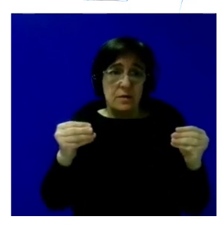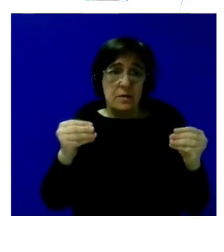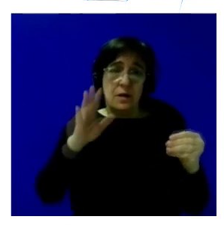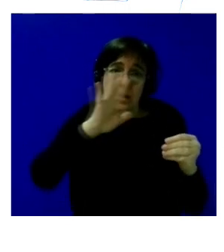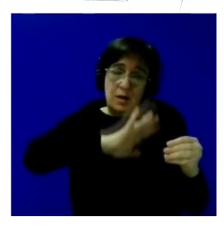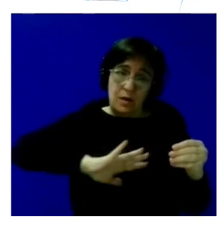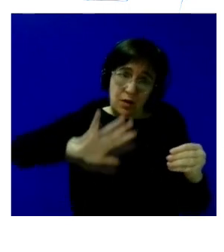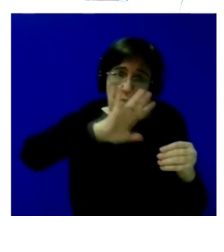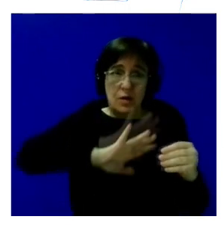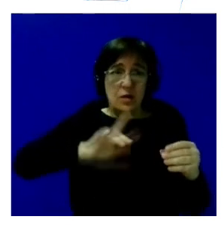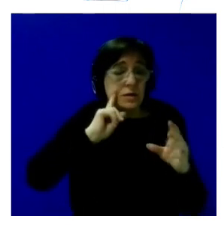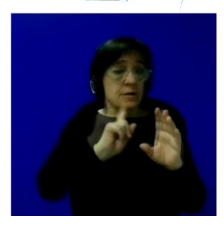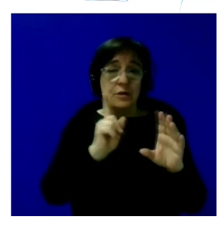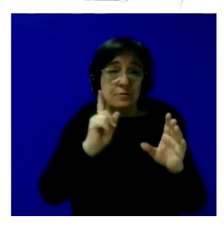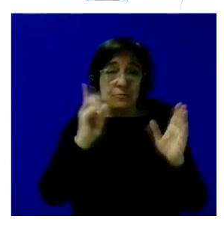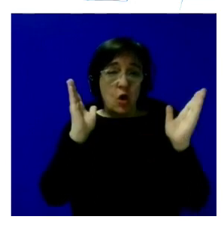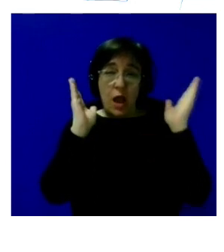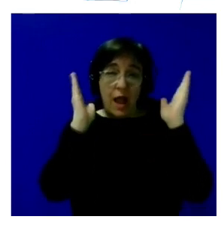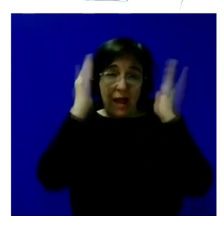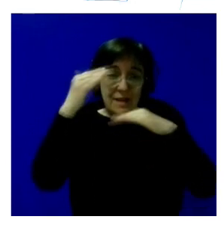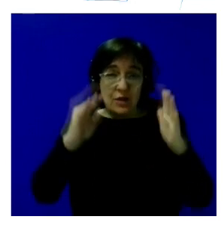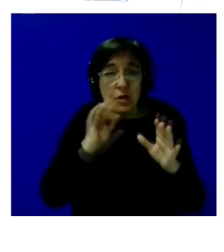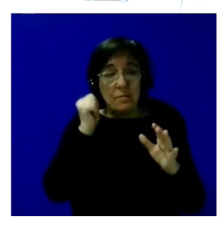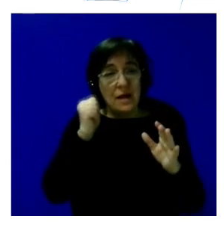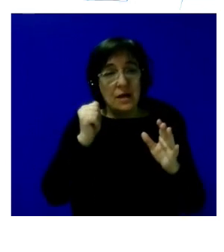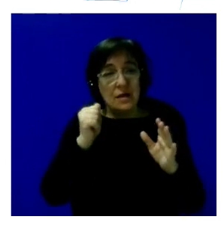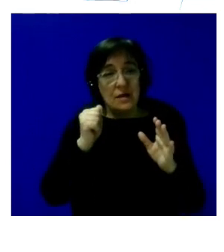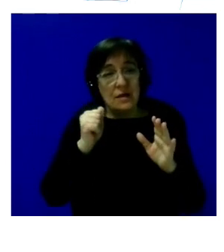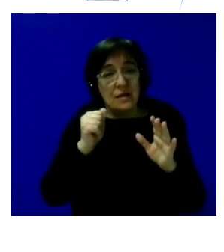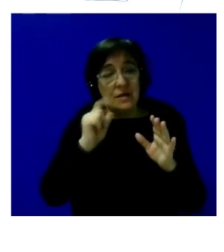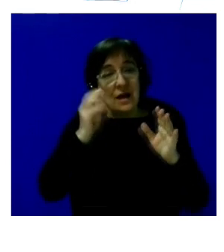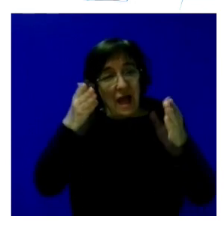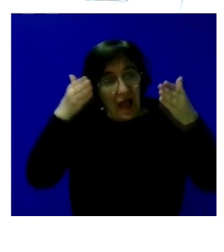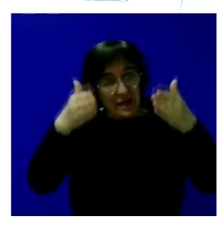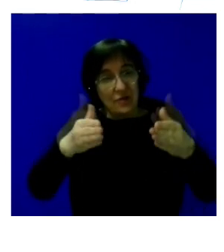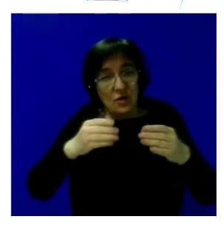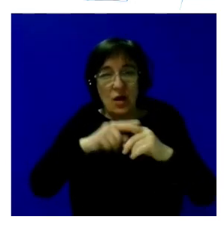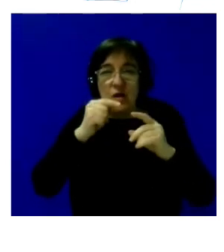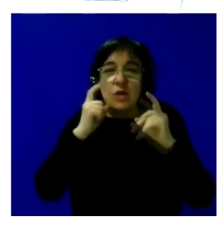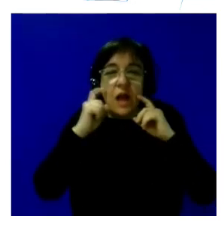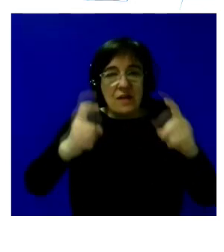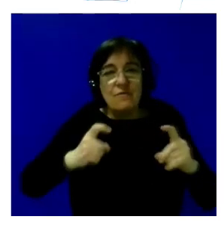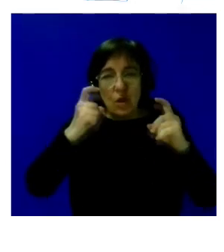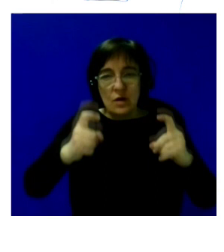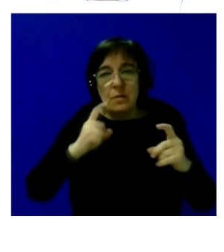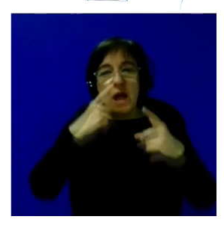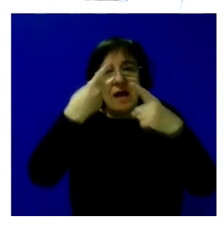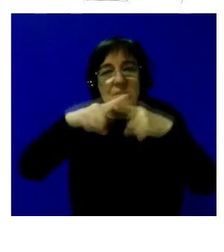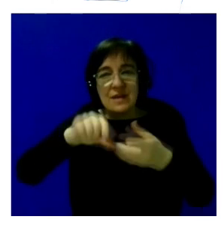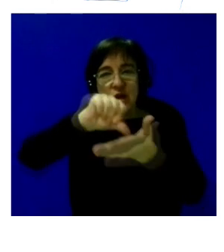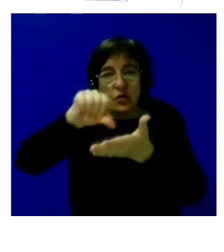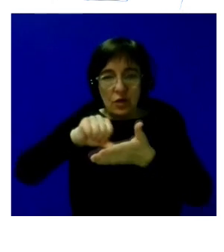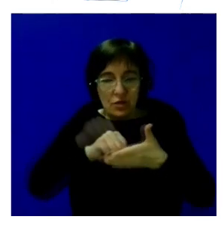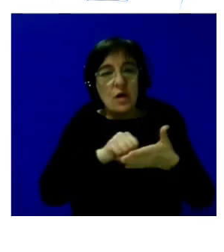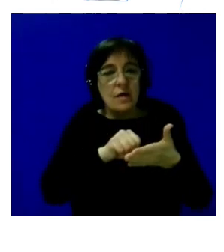oriental ha quedado desatendida en ese sentido y que se ha centrado más en el occidente de la atención ha habido un esfuerzo por llegar a distintas ciudades se ha